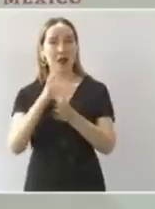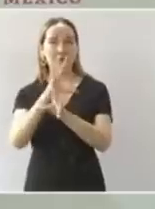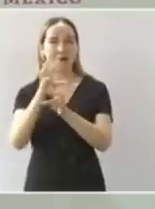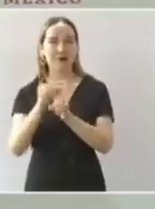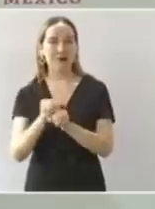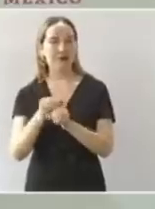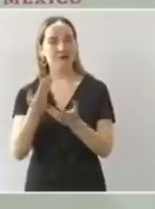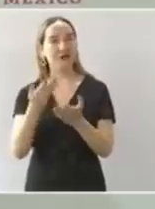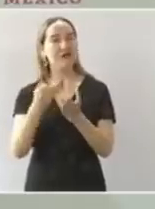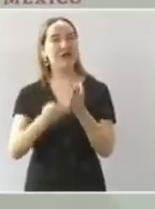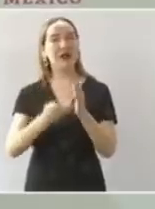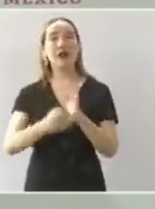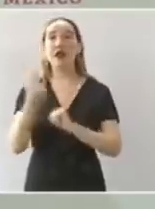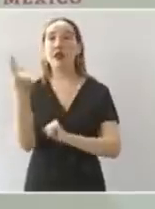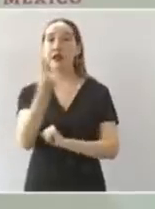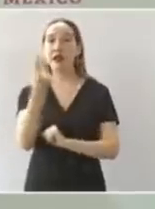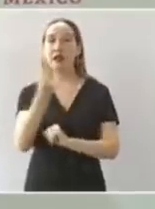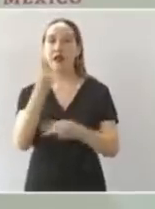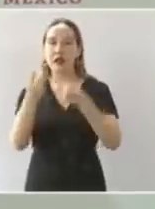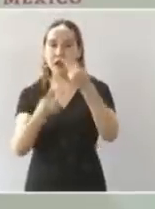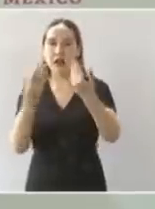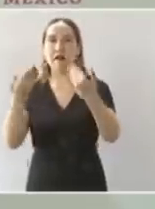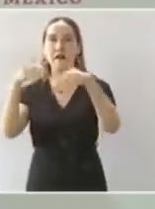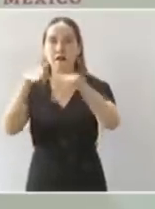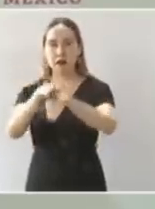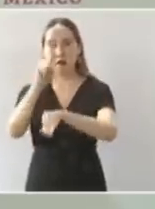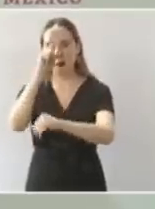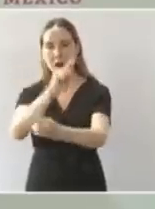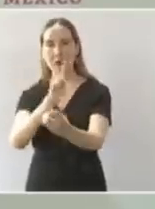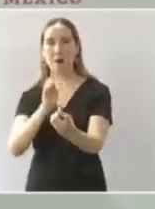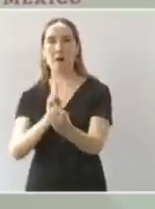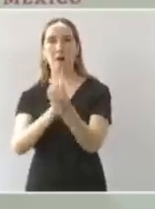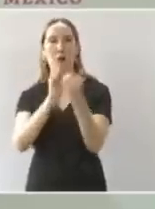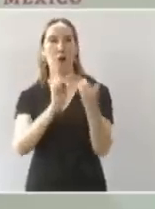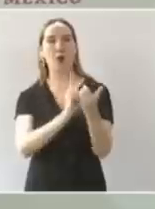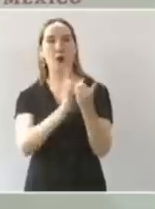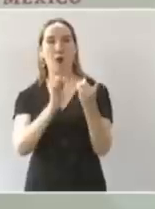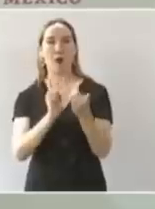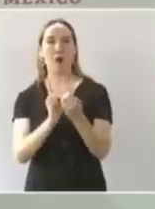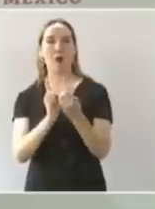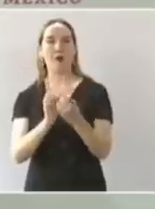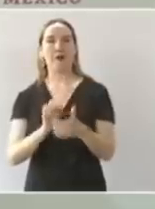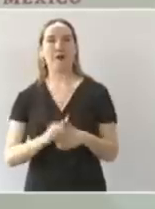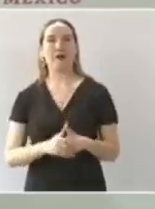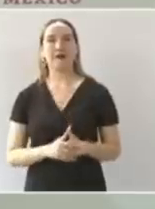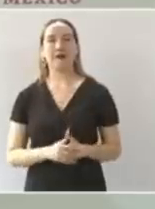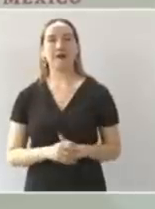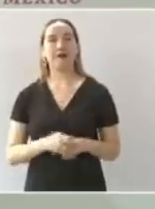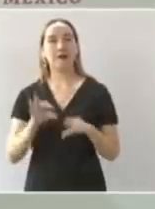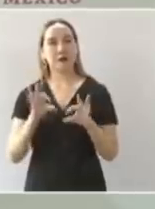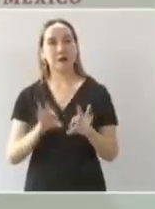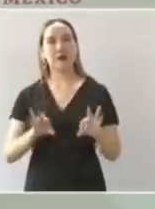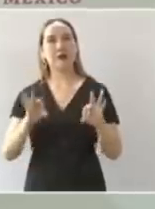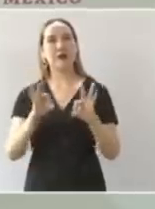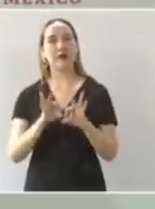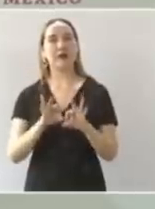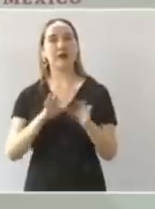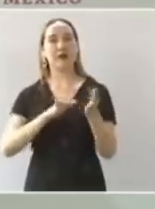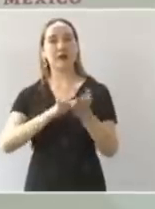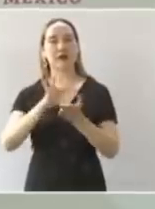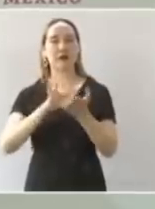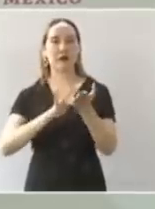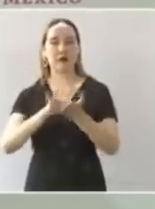directo todos los apoyos y para eso son los bancos